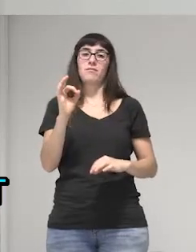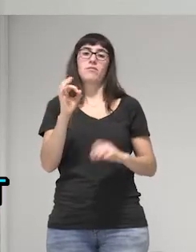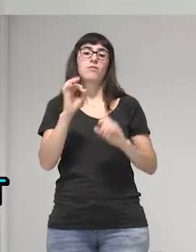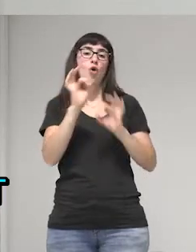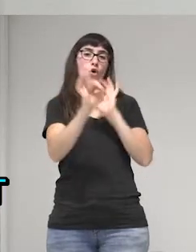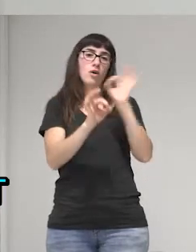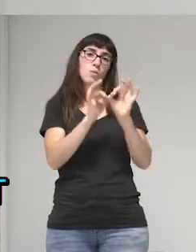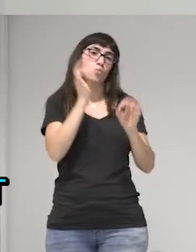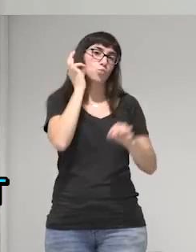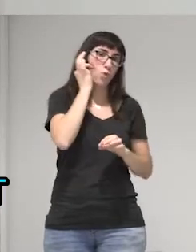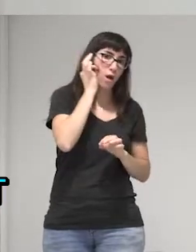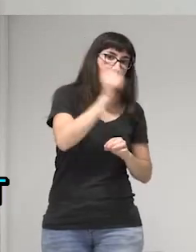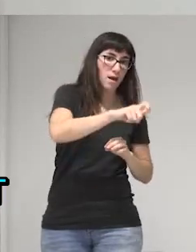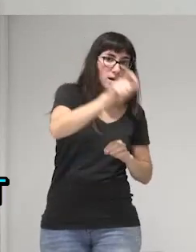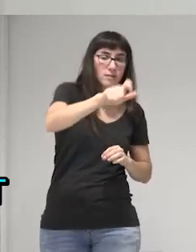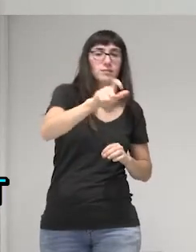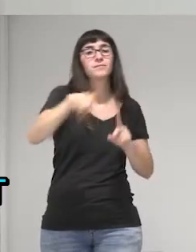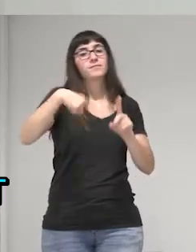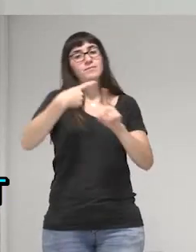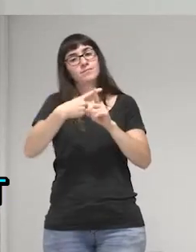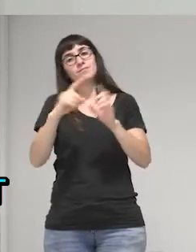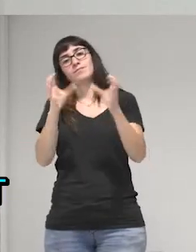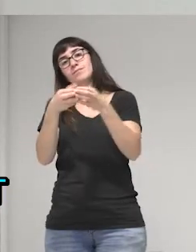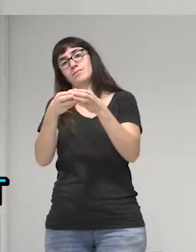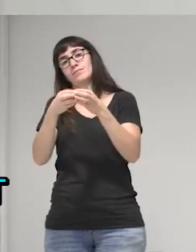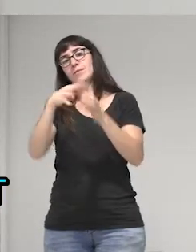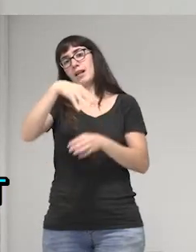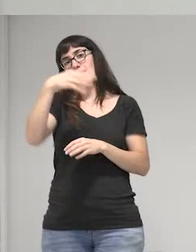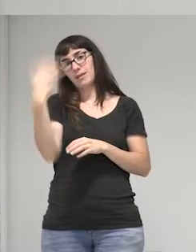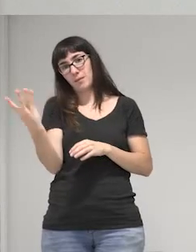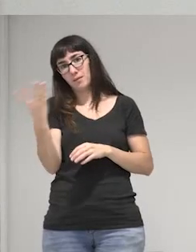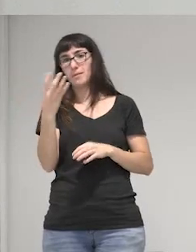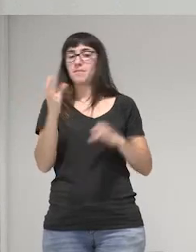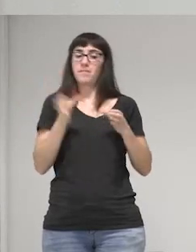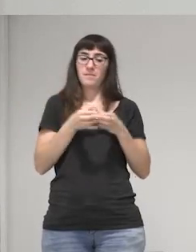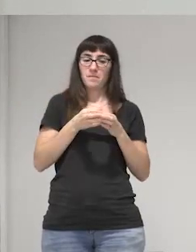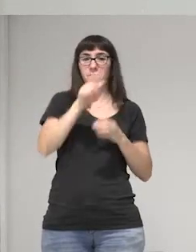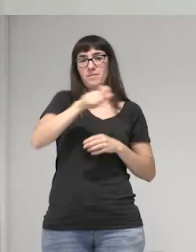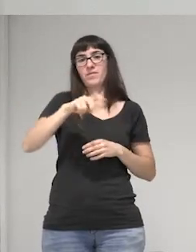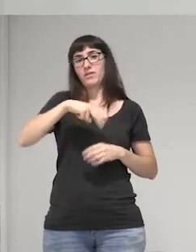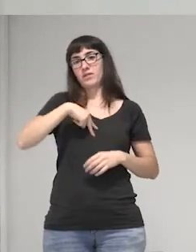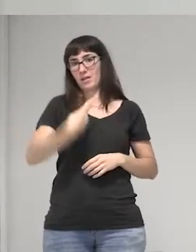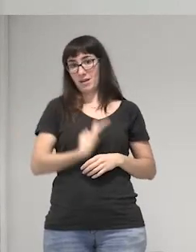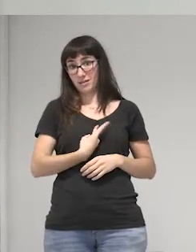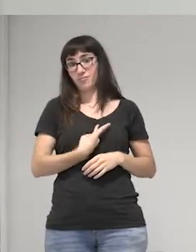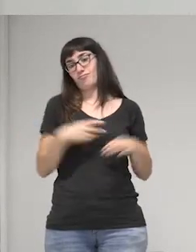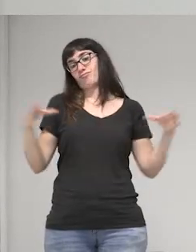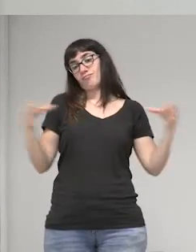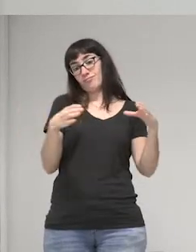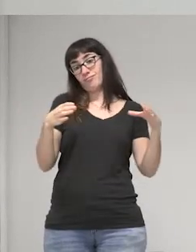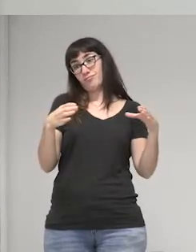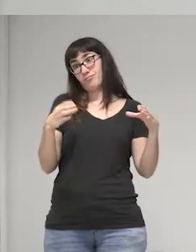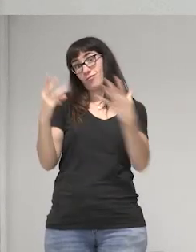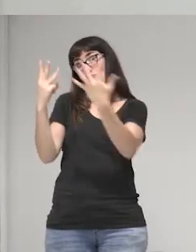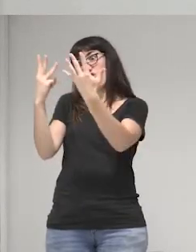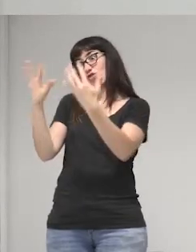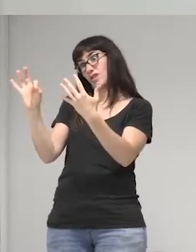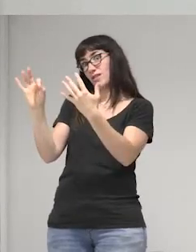compañeros de organizaciones LGBTI de personas trans y contra 80 de